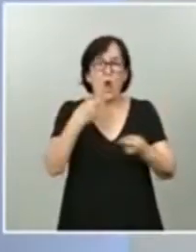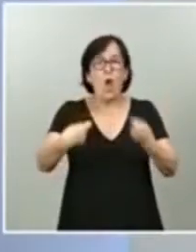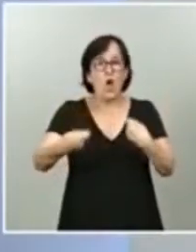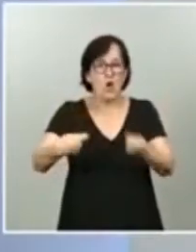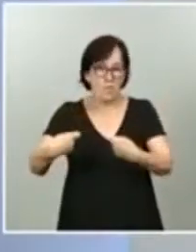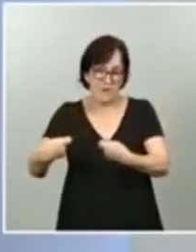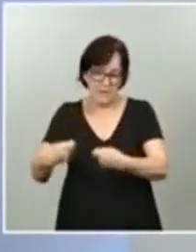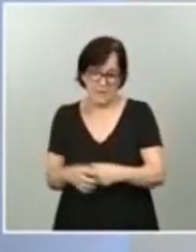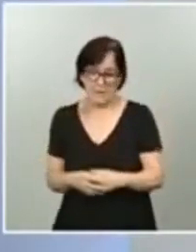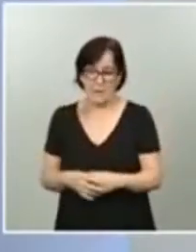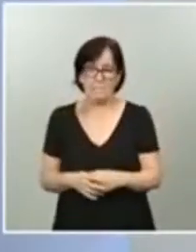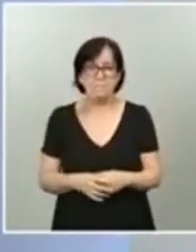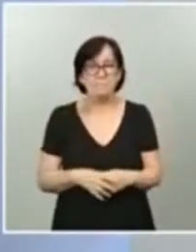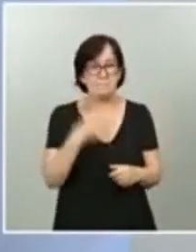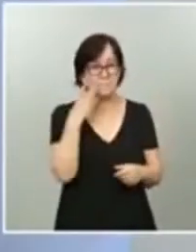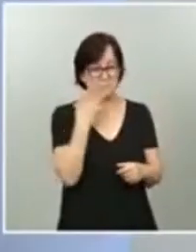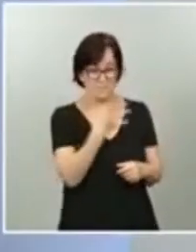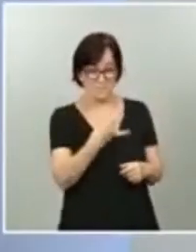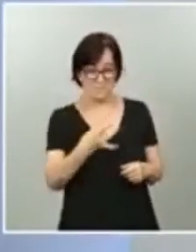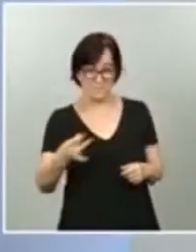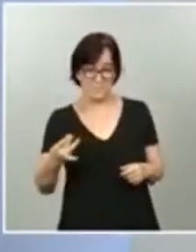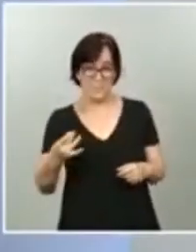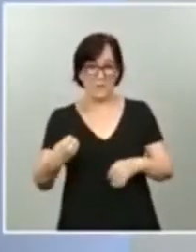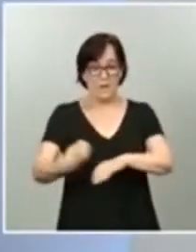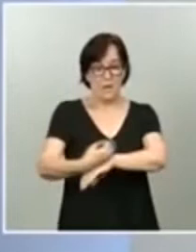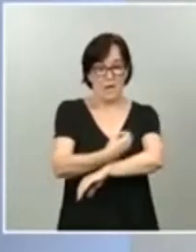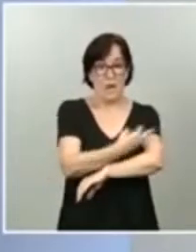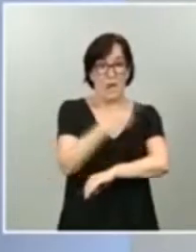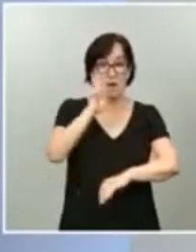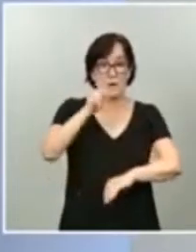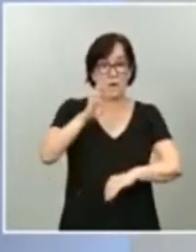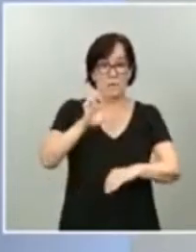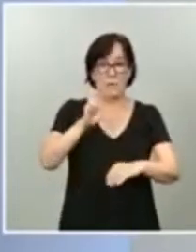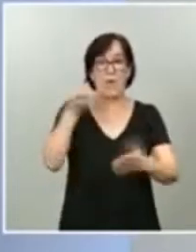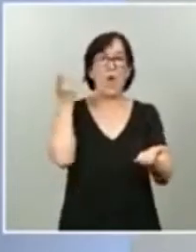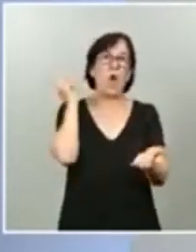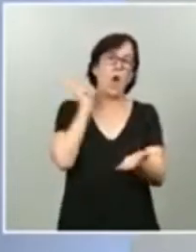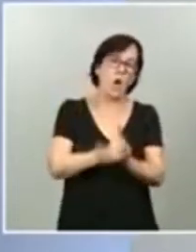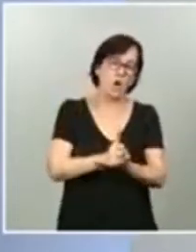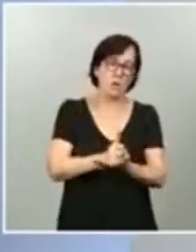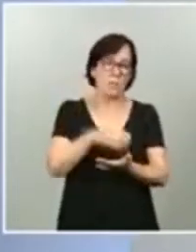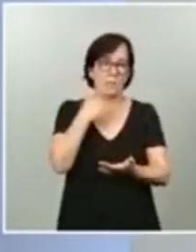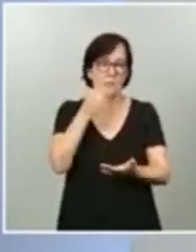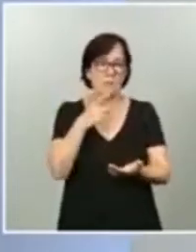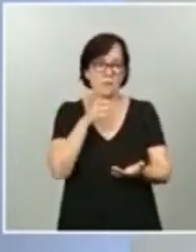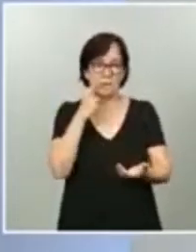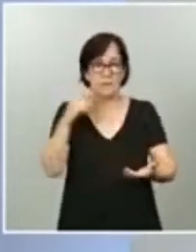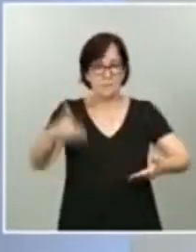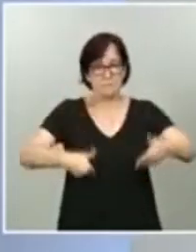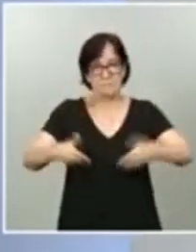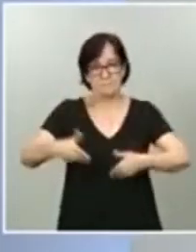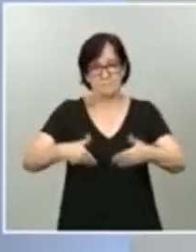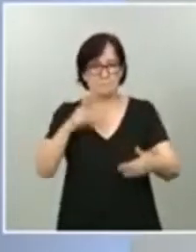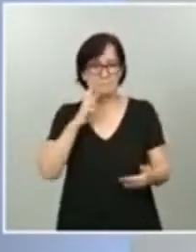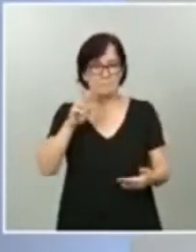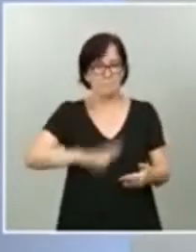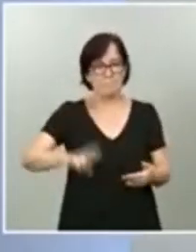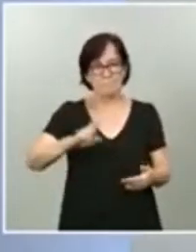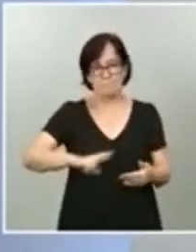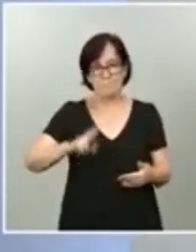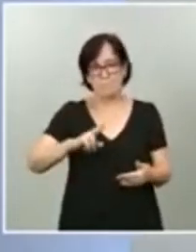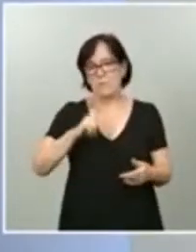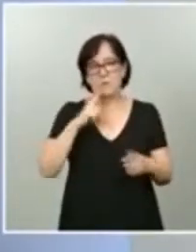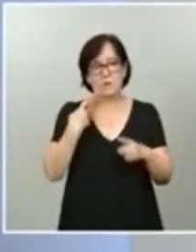Este endeudamiento va a permitir a Renfe retomar algo que se nos está demandando con insistencia, pero que, además, es absolutamente